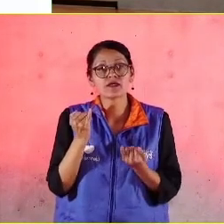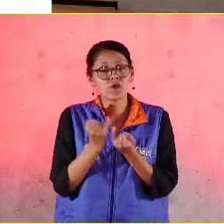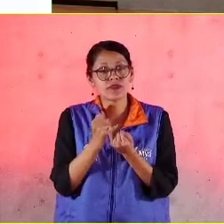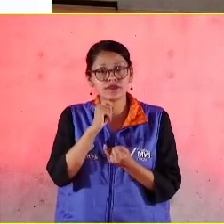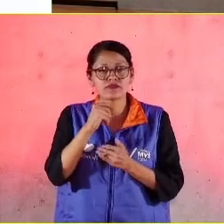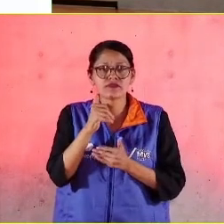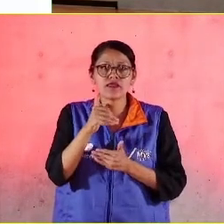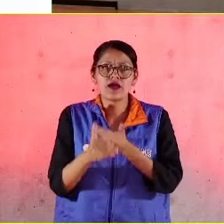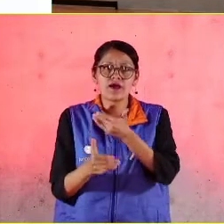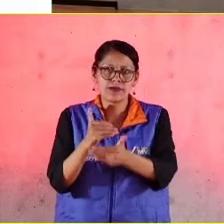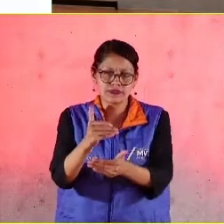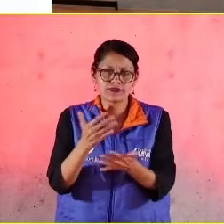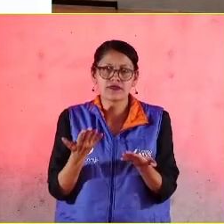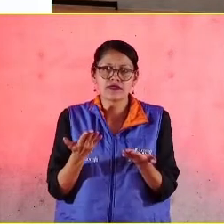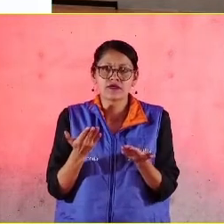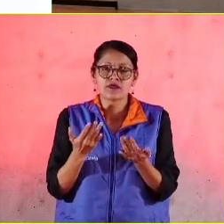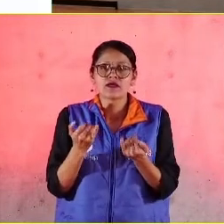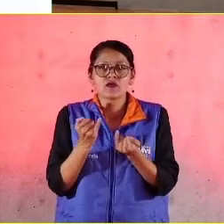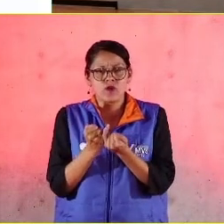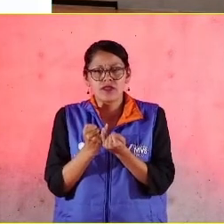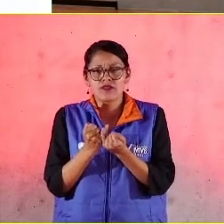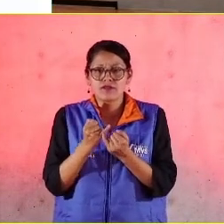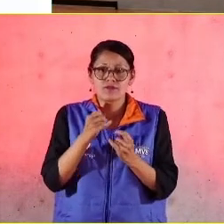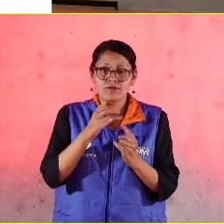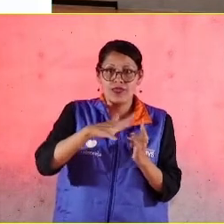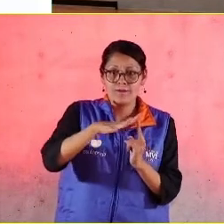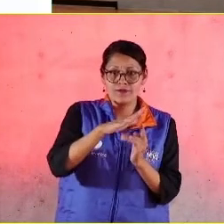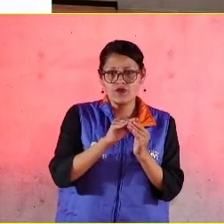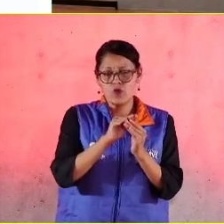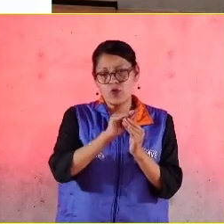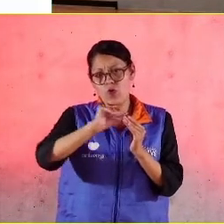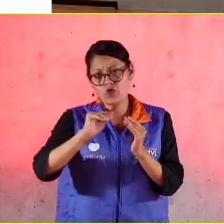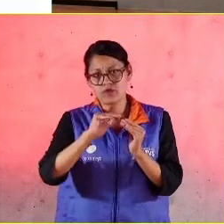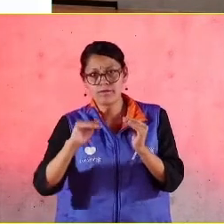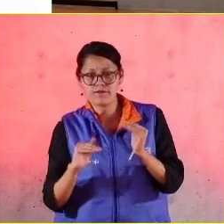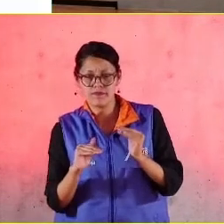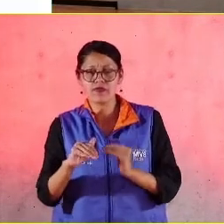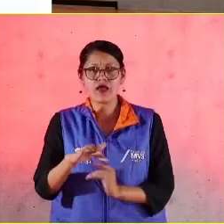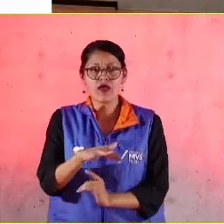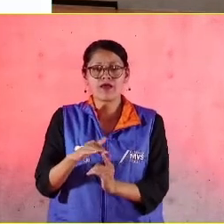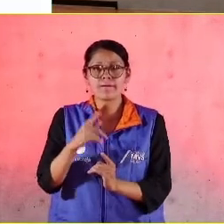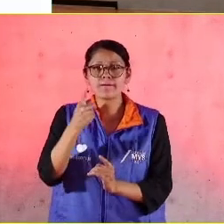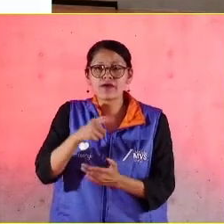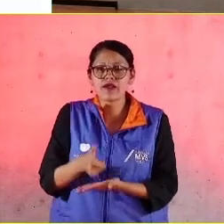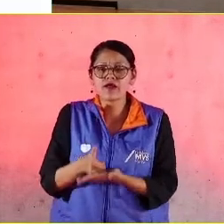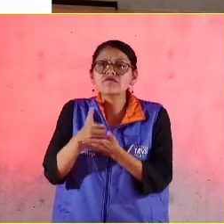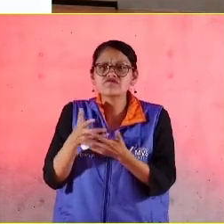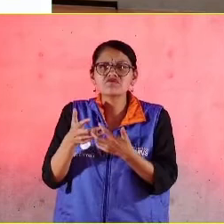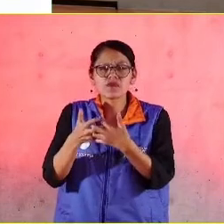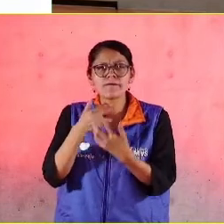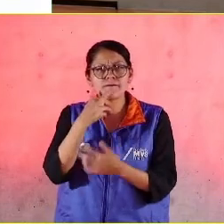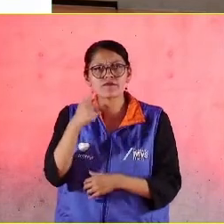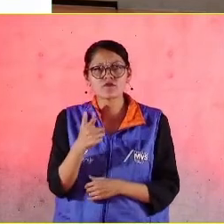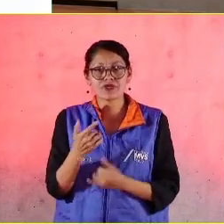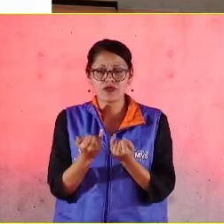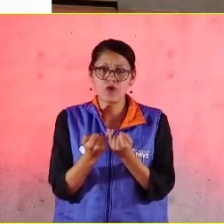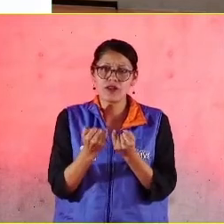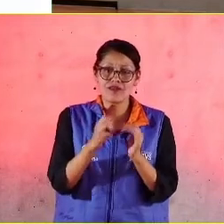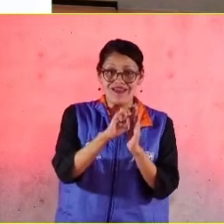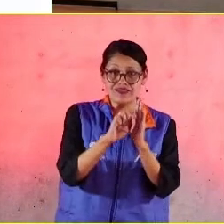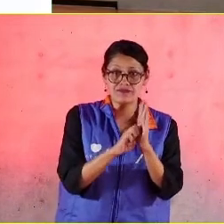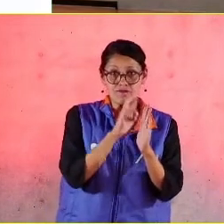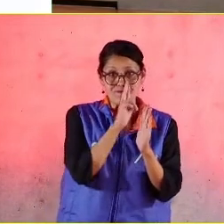en los ámbitos y en los subámbitos mucho más actualizados, adecuados al contexto, con mejores estándares,